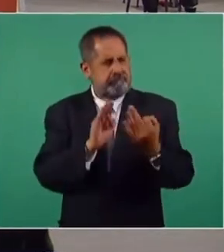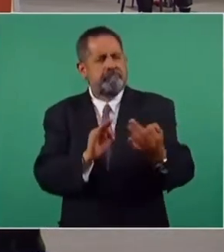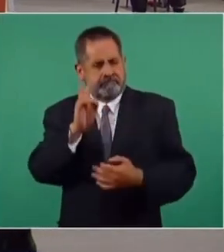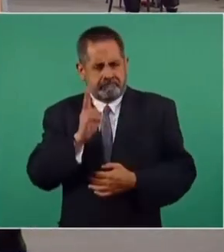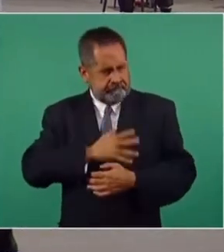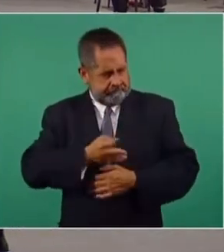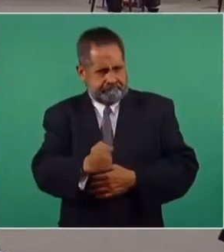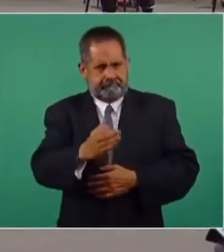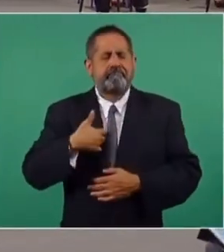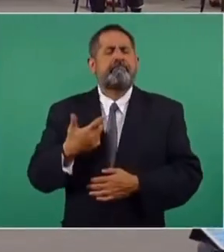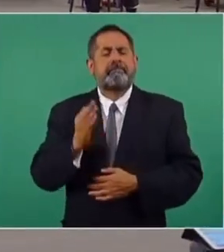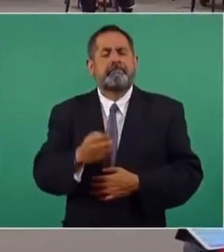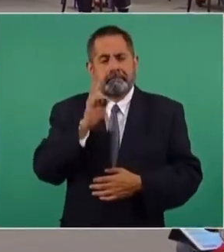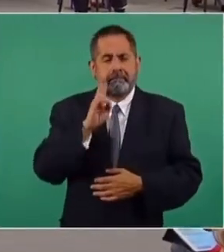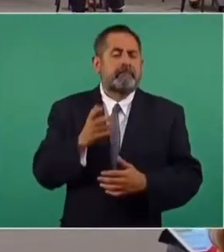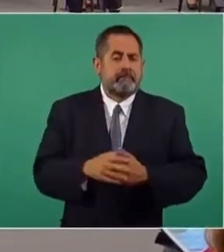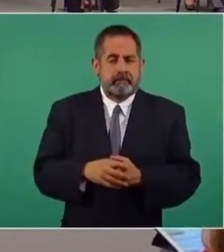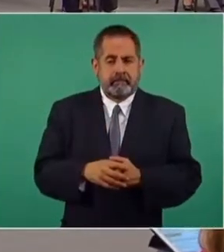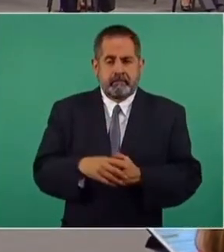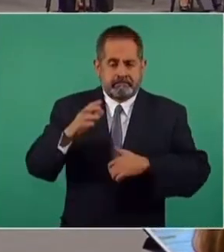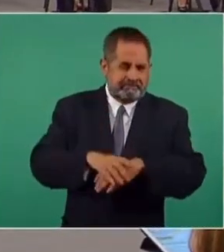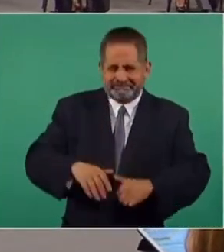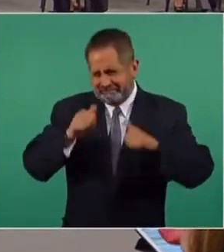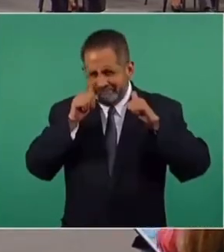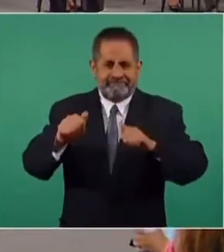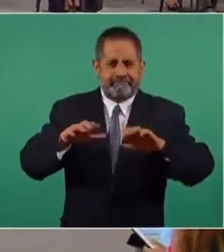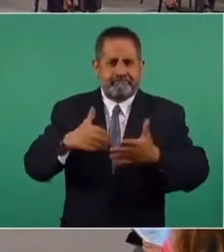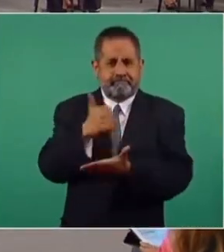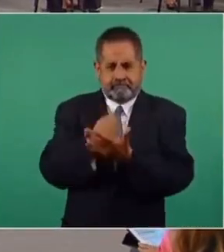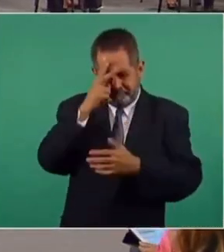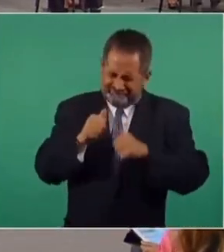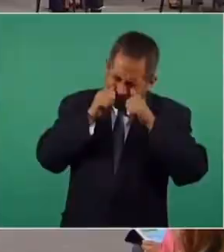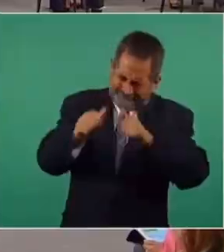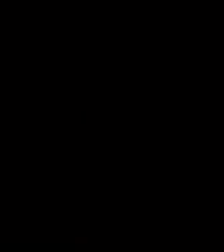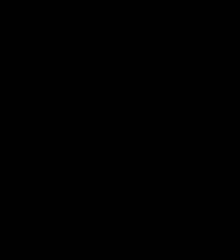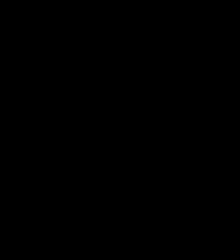lo que a corresponde, para atender más la ciudad.